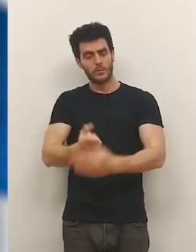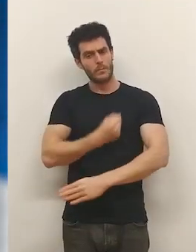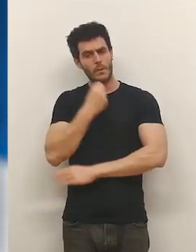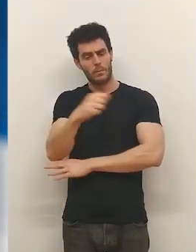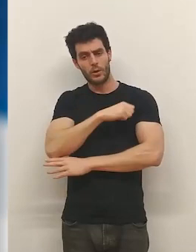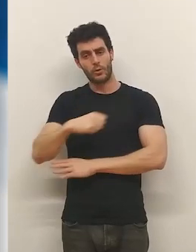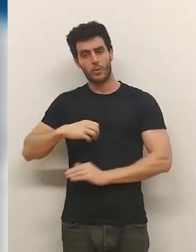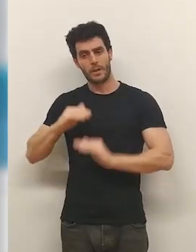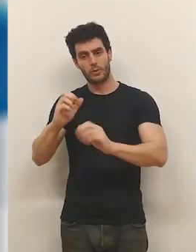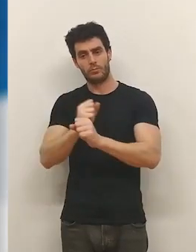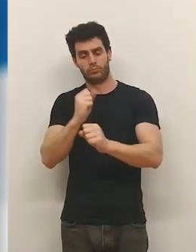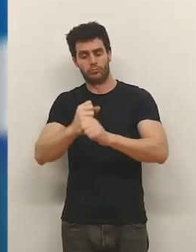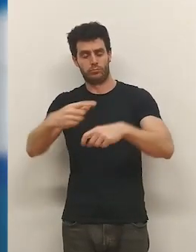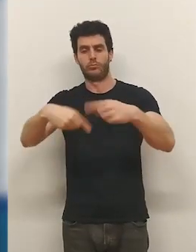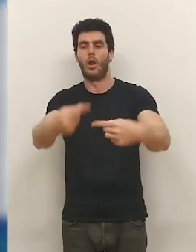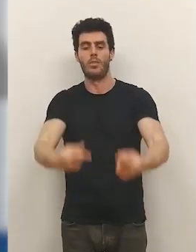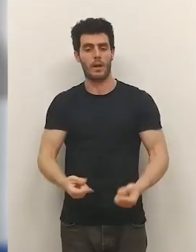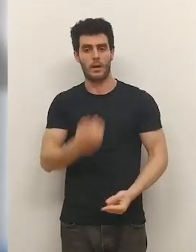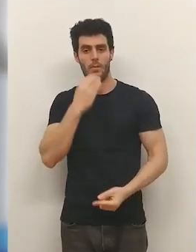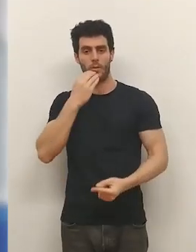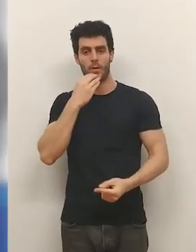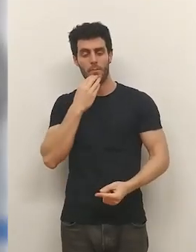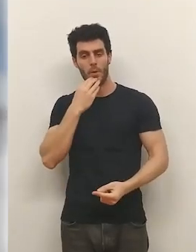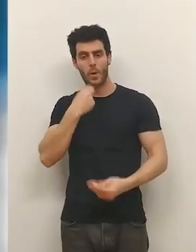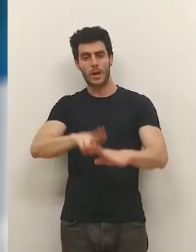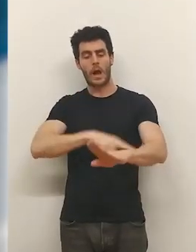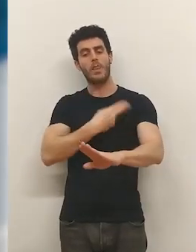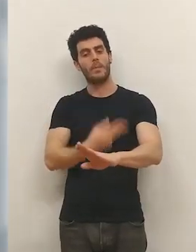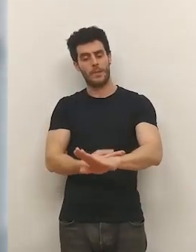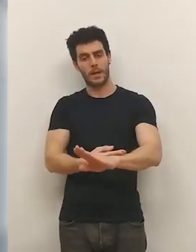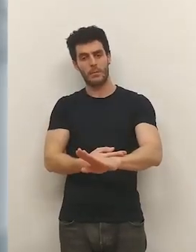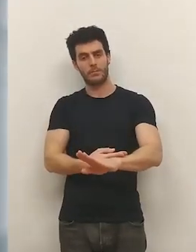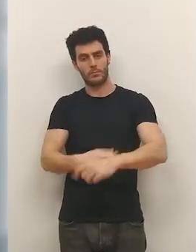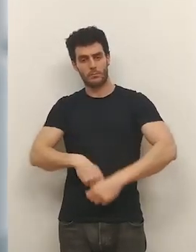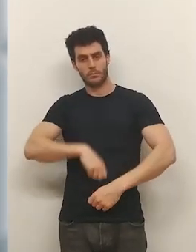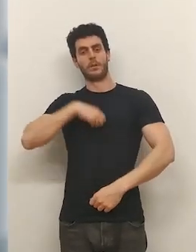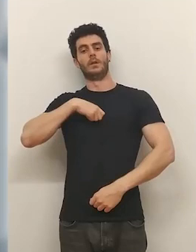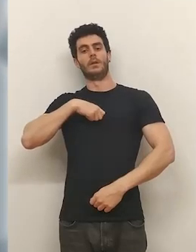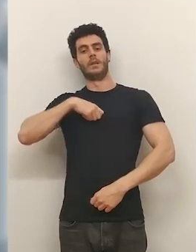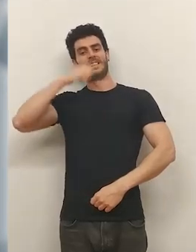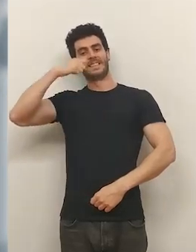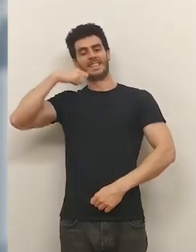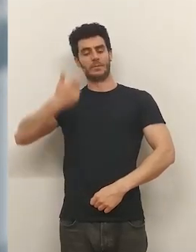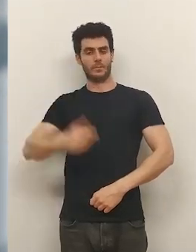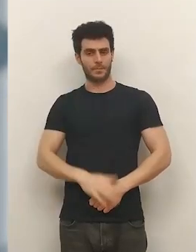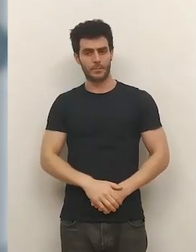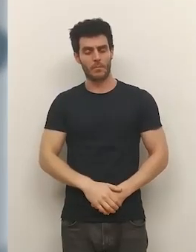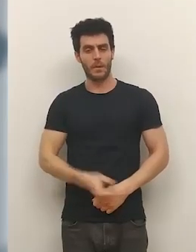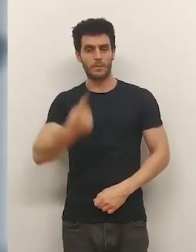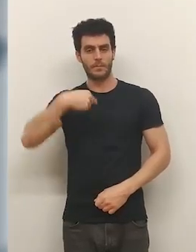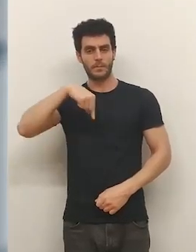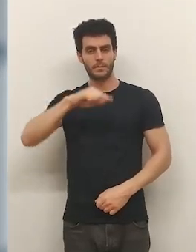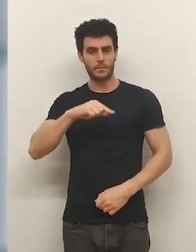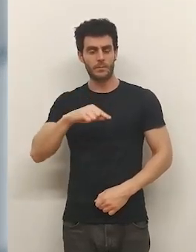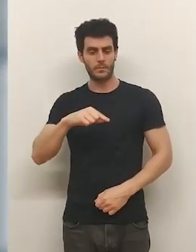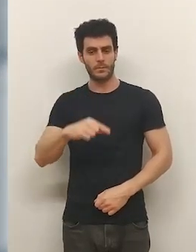favorece su autonomía en tareas cotidianas... ...como ponerse los calcetines... ...abrocharse o lavarse los dientes. Nosotros